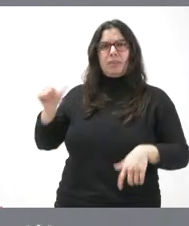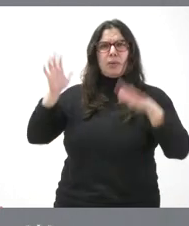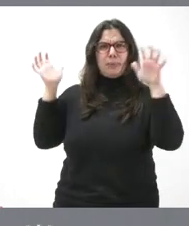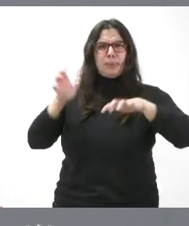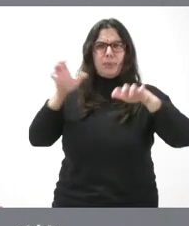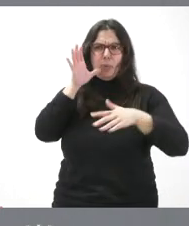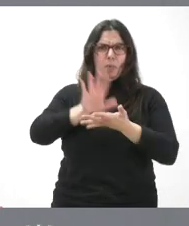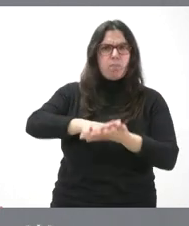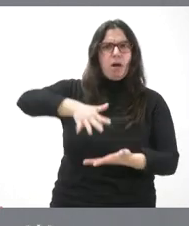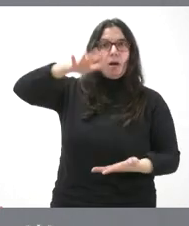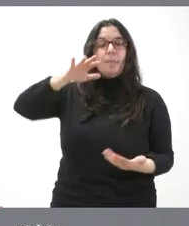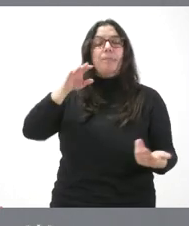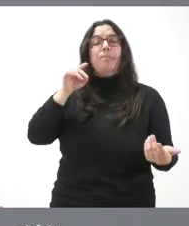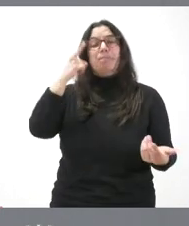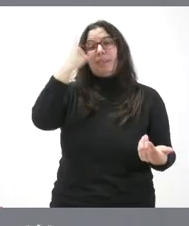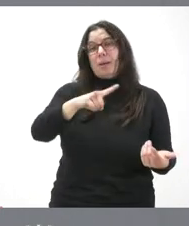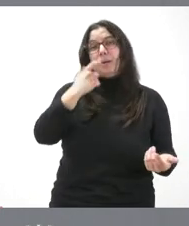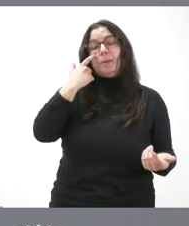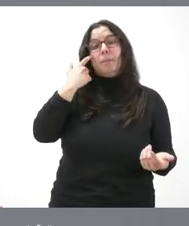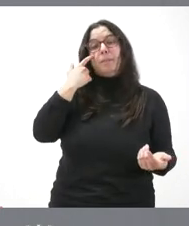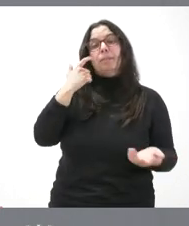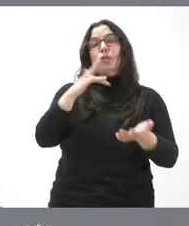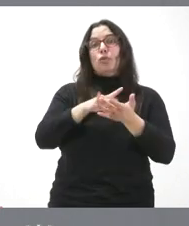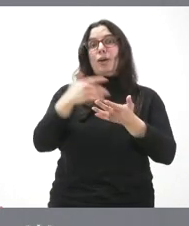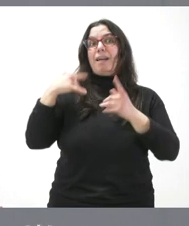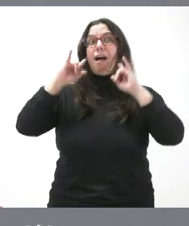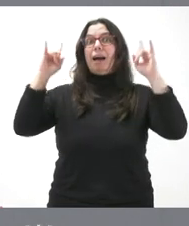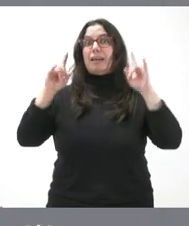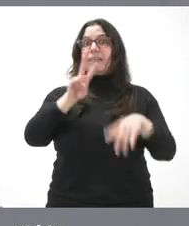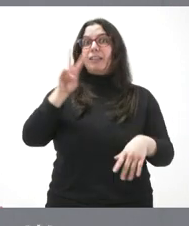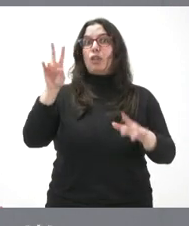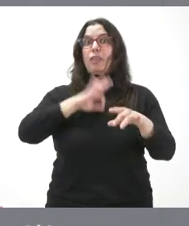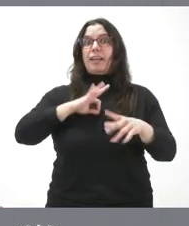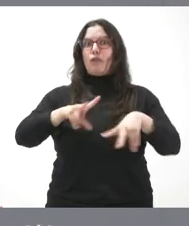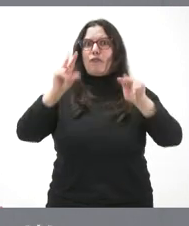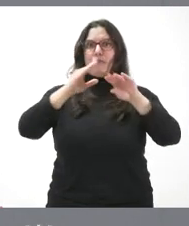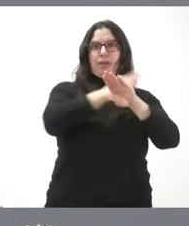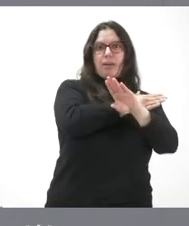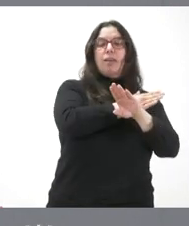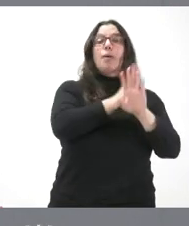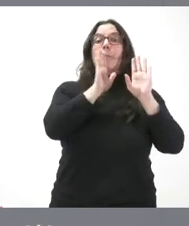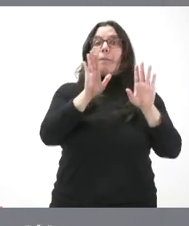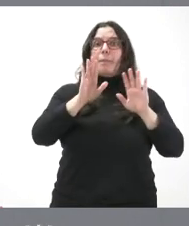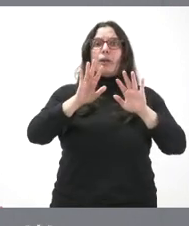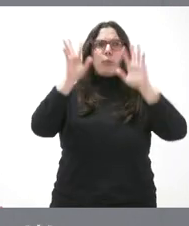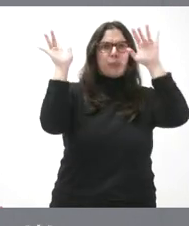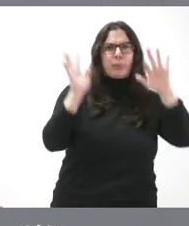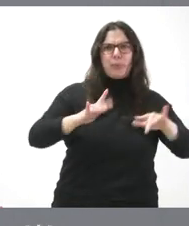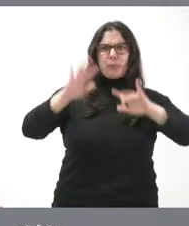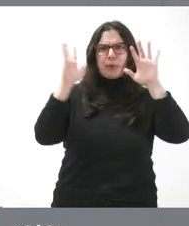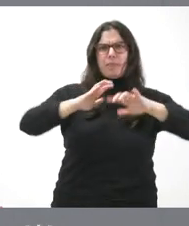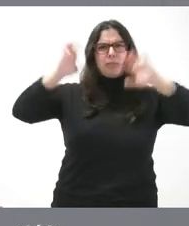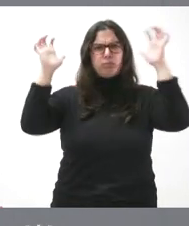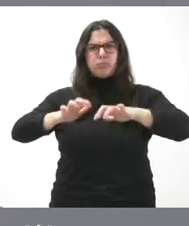Saben ustedes que se declaró el fin de la alerta el pasado 22 de enero, pero que las intensas nevadas y fuertes precipitaciones provocaron